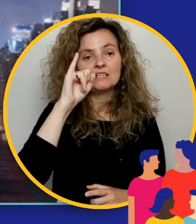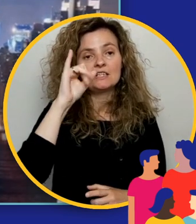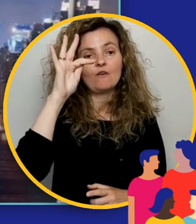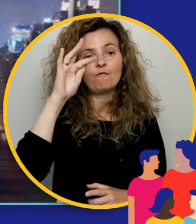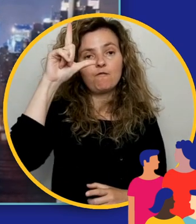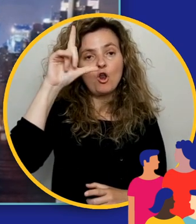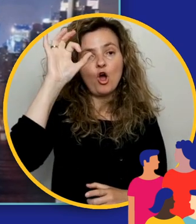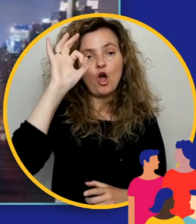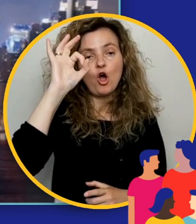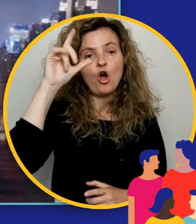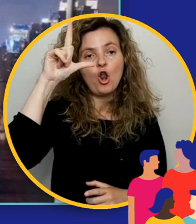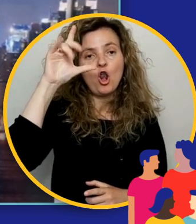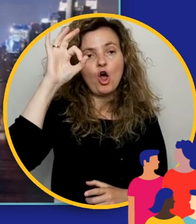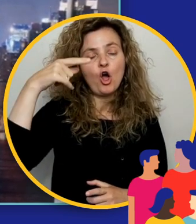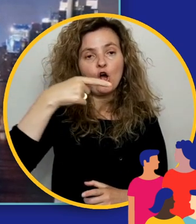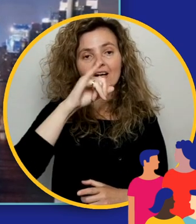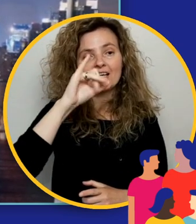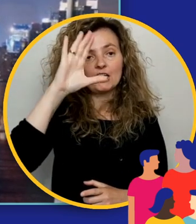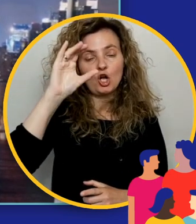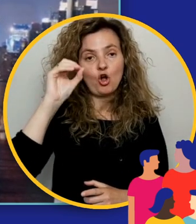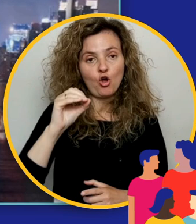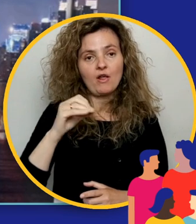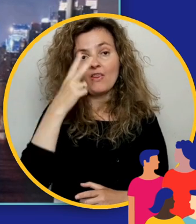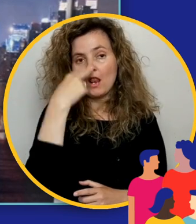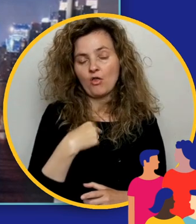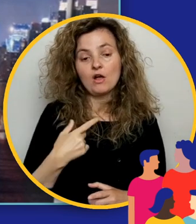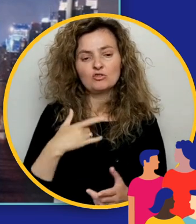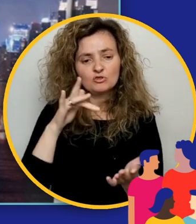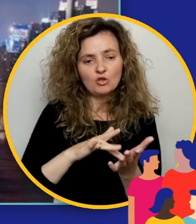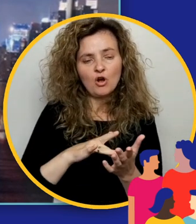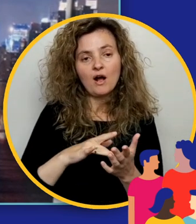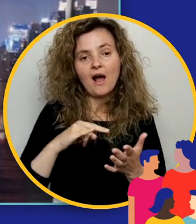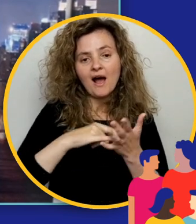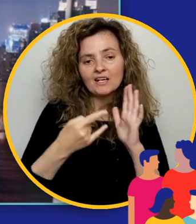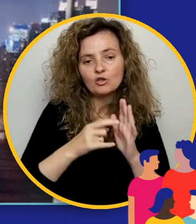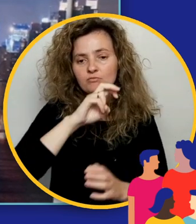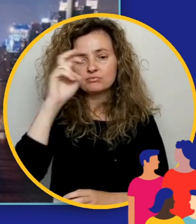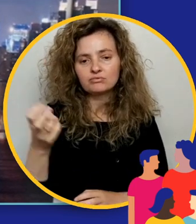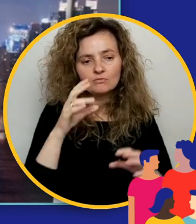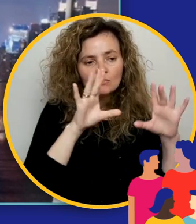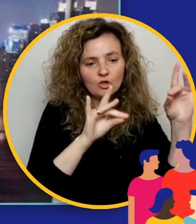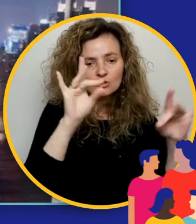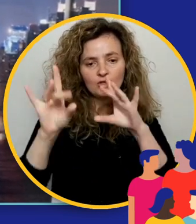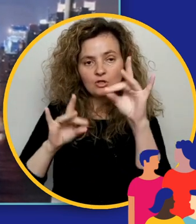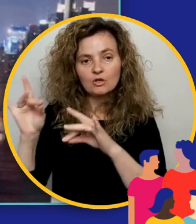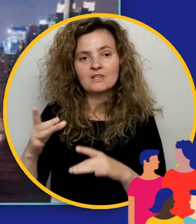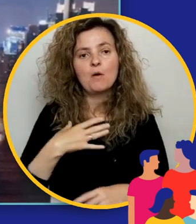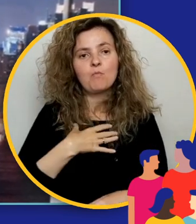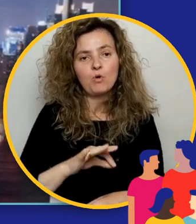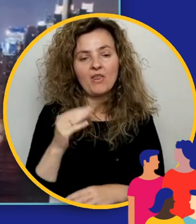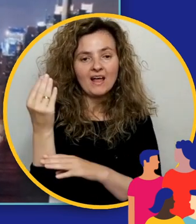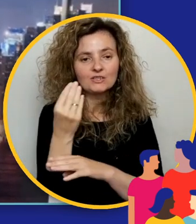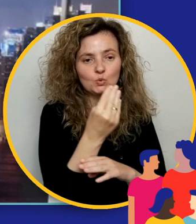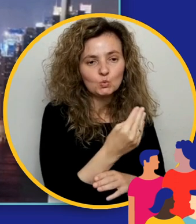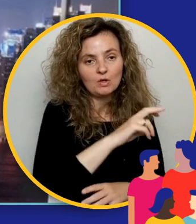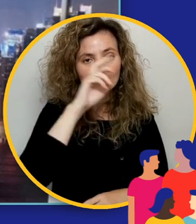En ella podíamos tocar maquetas de diferentes monumentos arquitectónicos, como por ejemplo la Alhambra, y también podíamos tocar varias